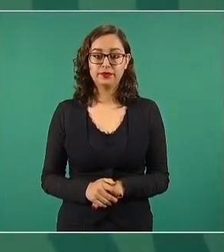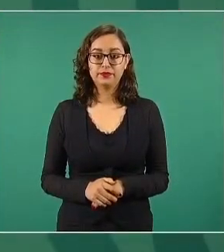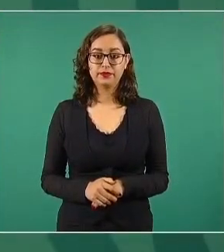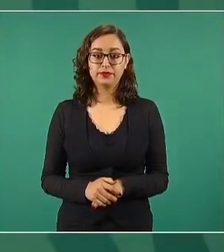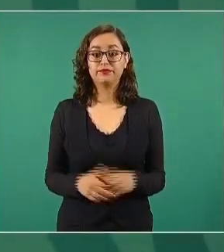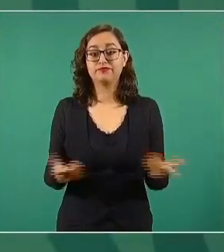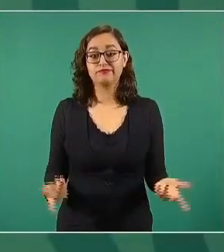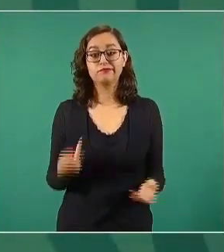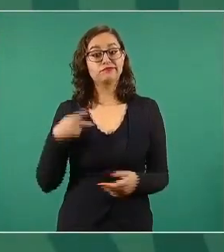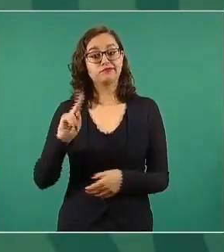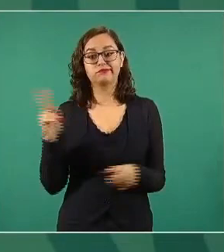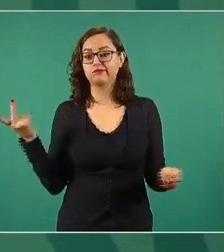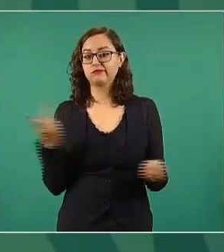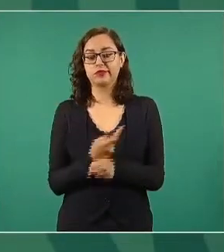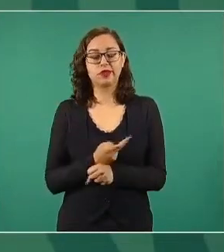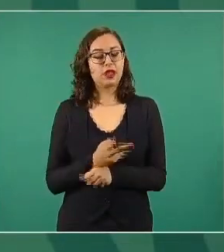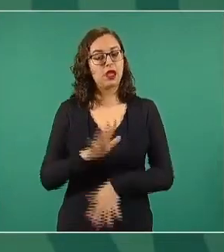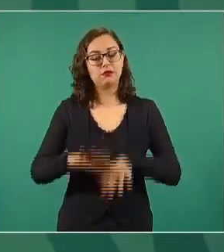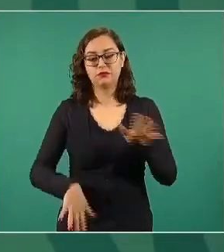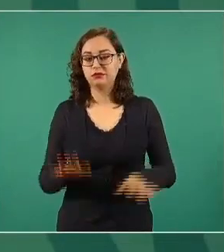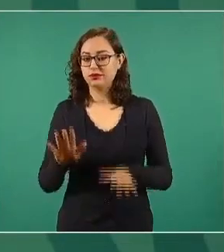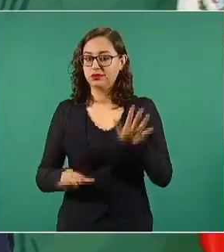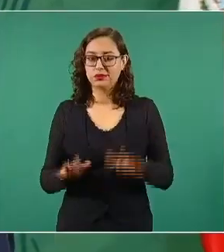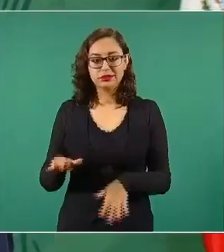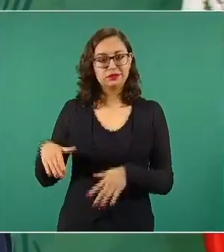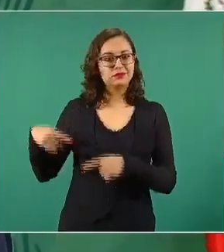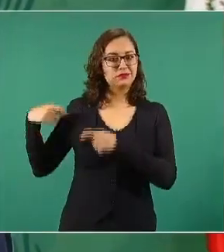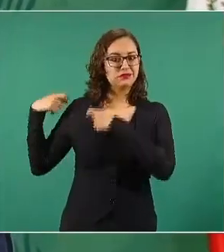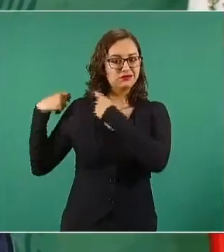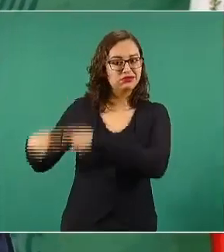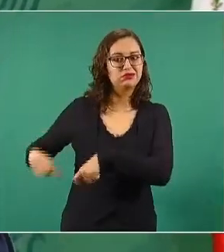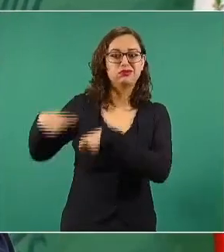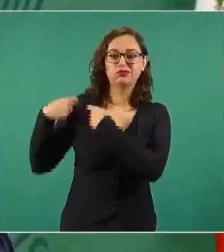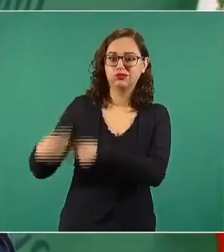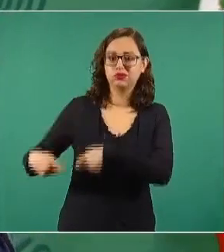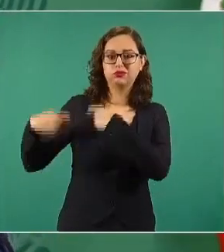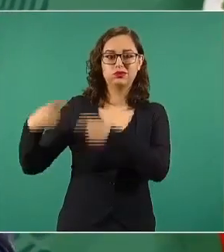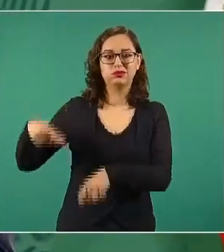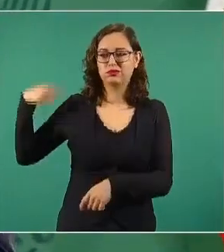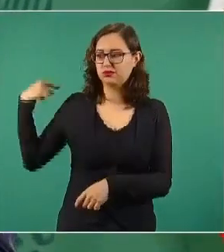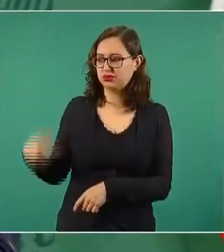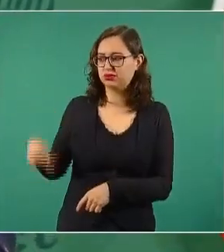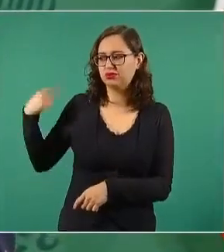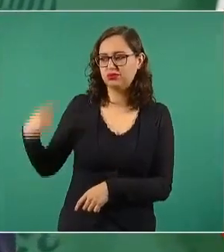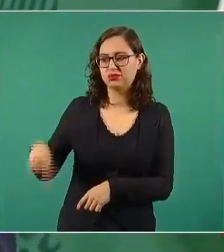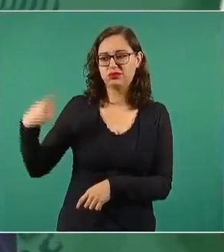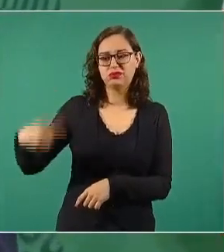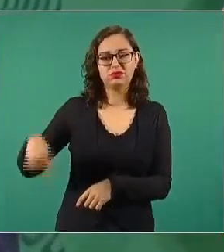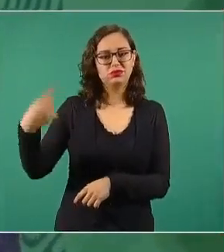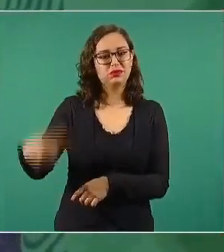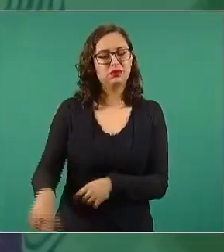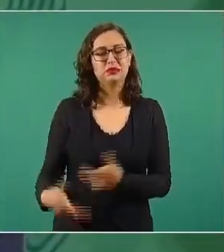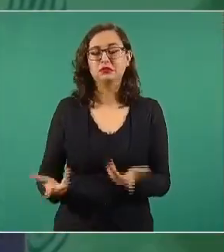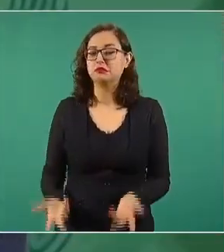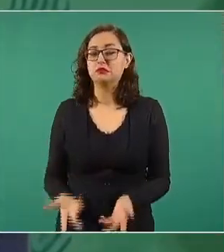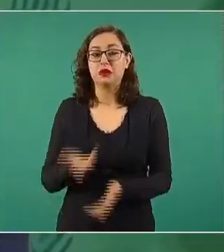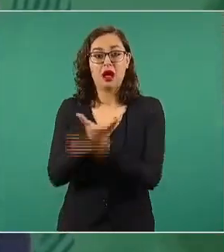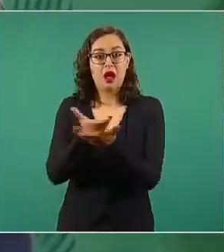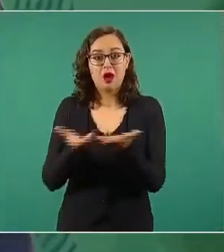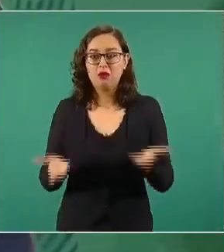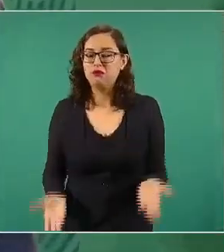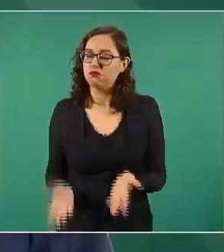rémoras, hay cosas que quedaron muy mal, que